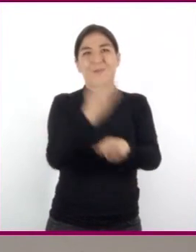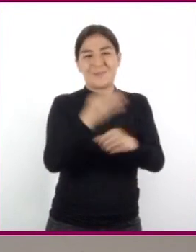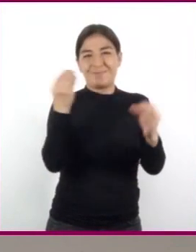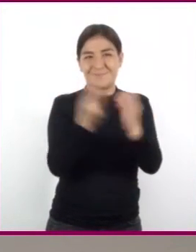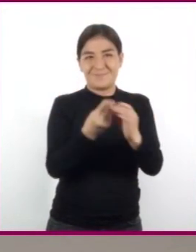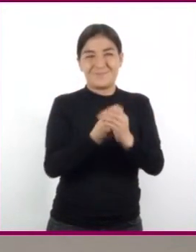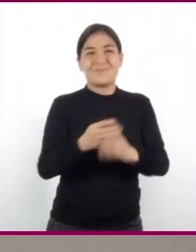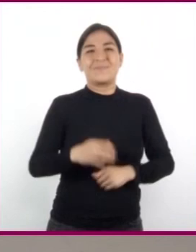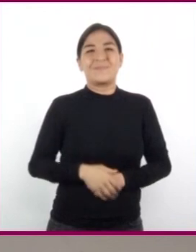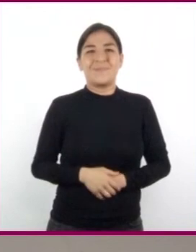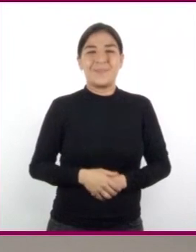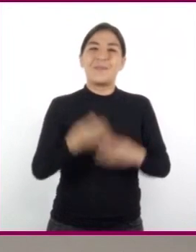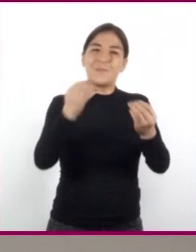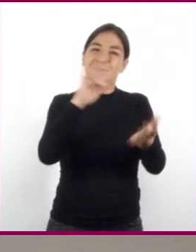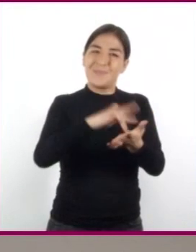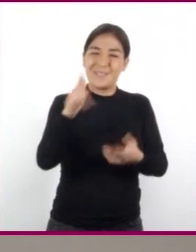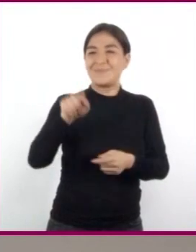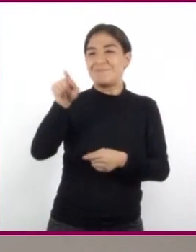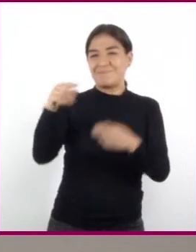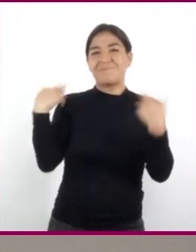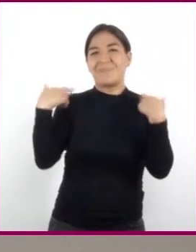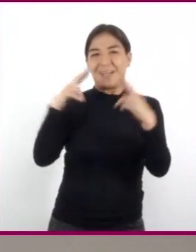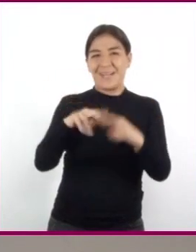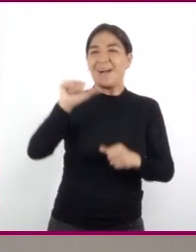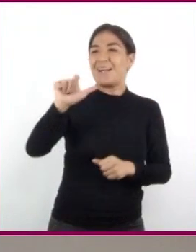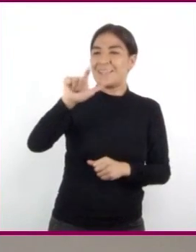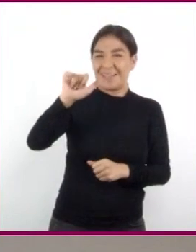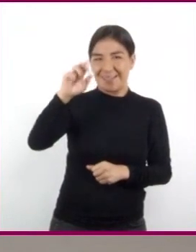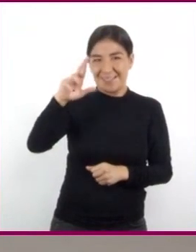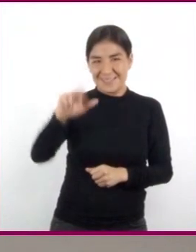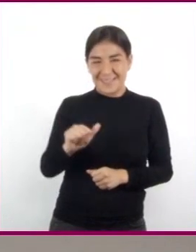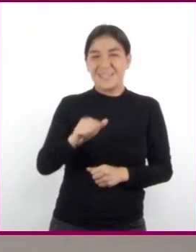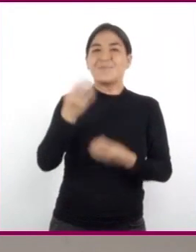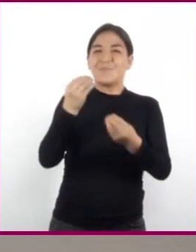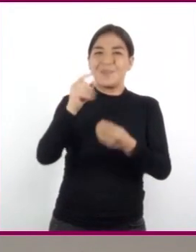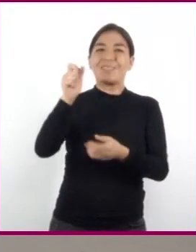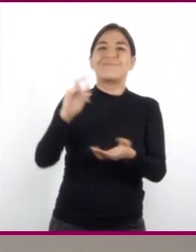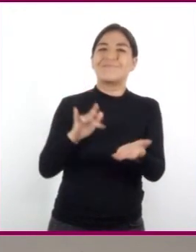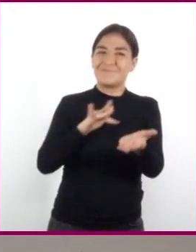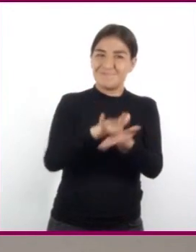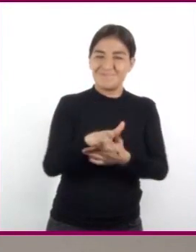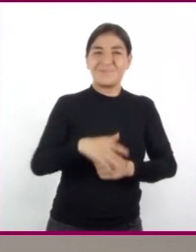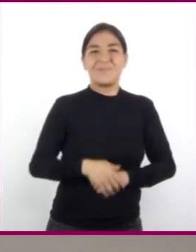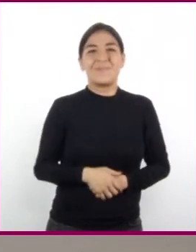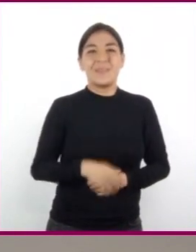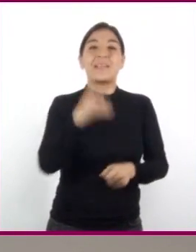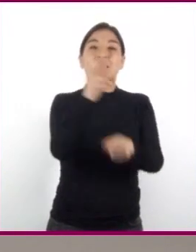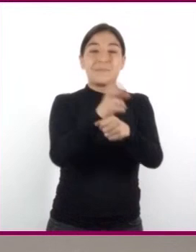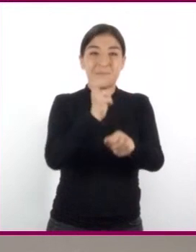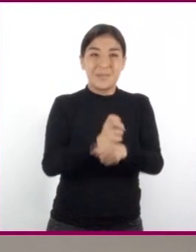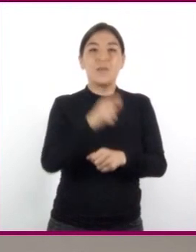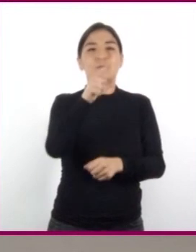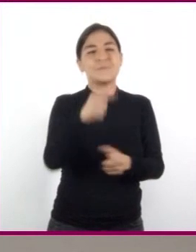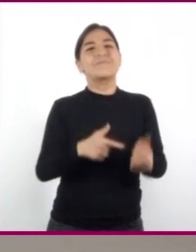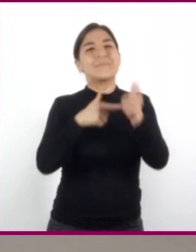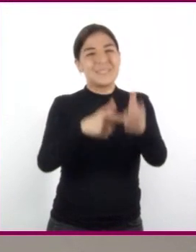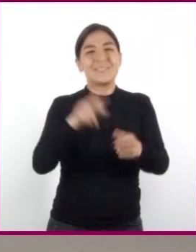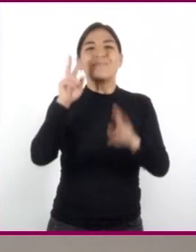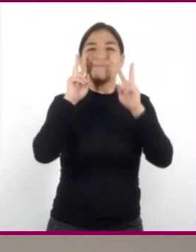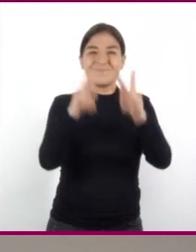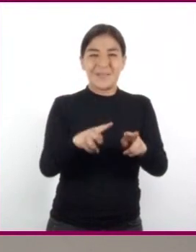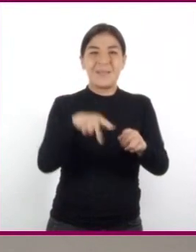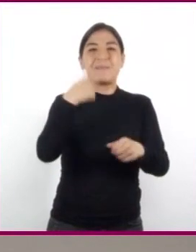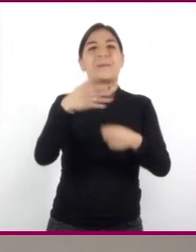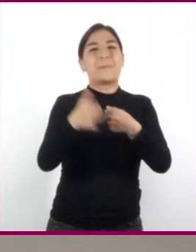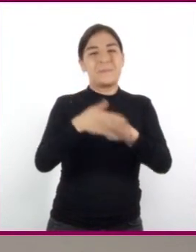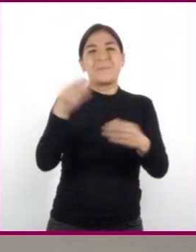sesión. Agradecemos a la maestra Alejandra Trejo por su gran intervención. Les invitamos a que continúen viendo una